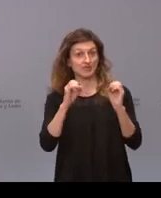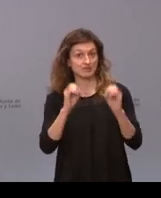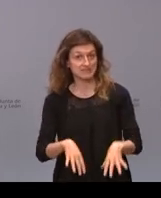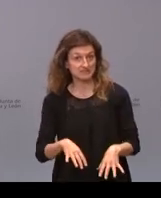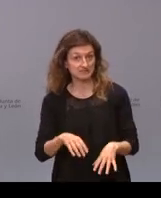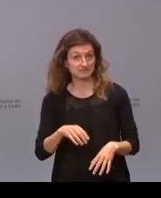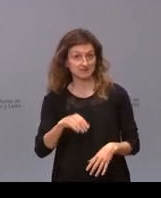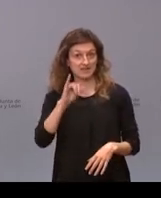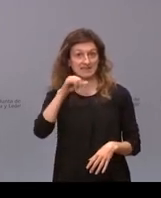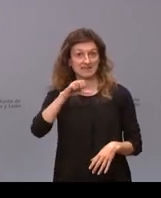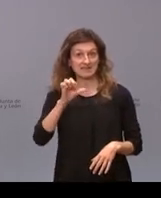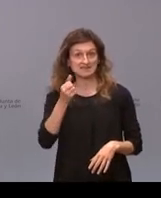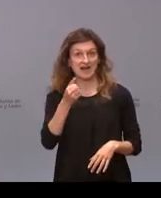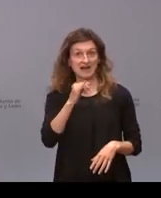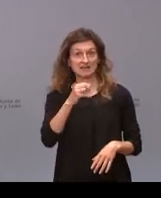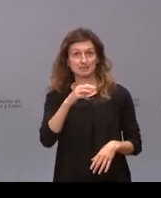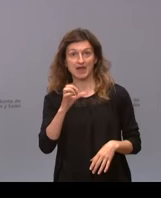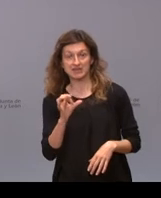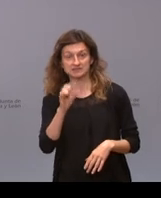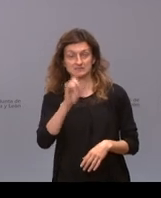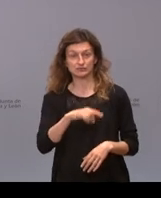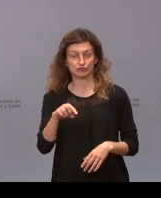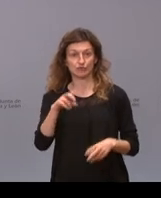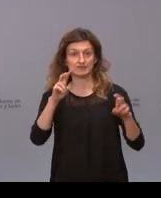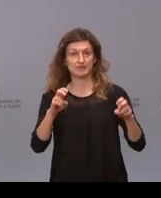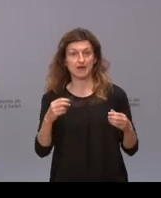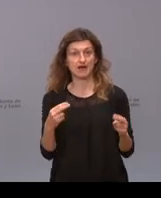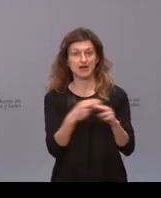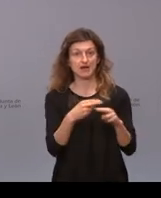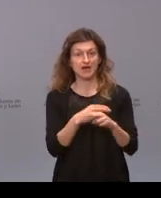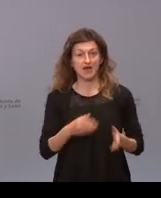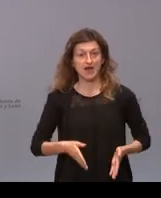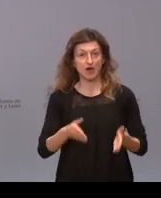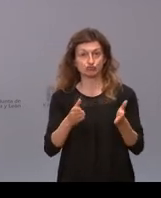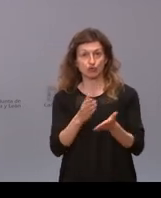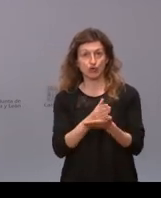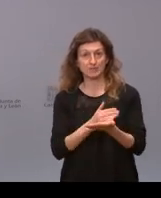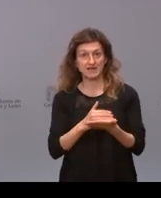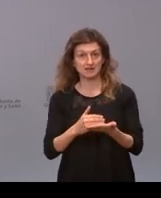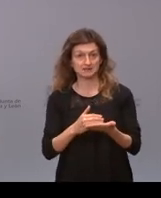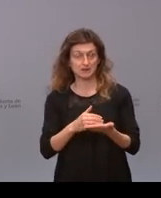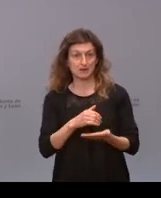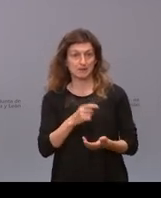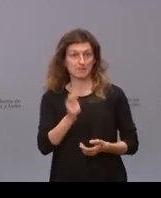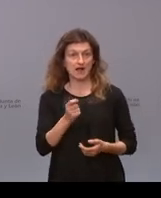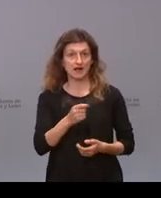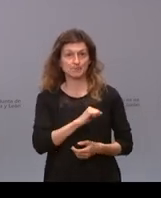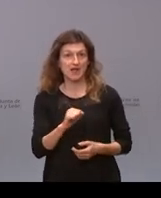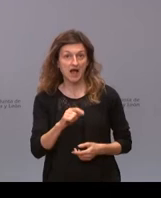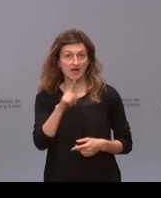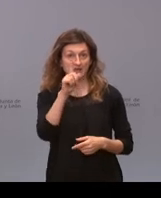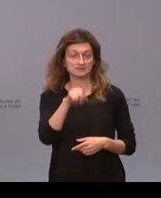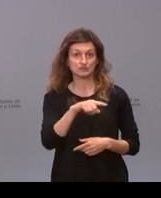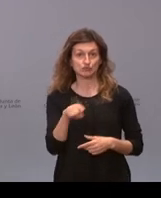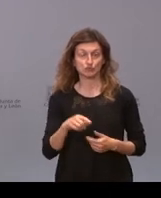se plantea también cobrar los peajes en carreteras autonómicas no sé si se puede negar la junta a hacer esto y cuándo se va a firmar